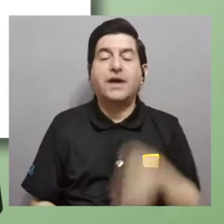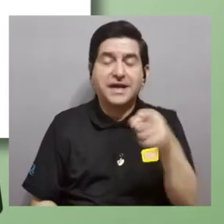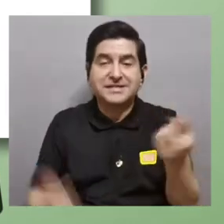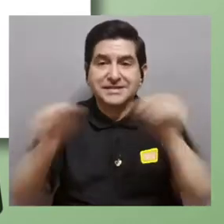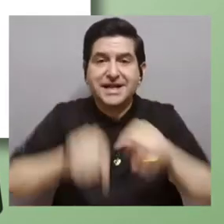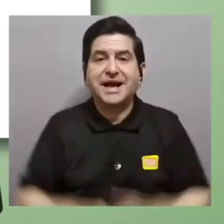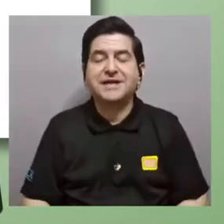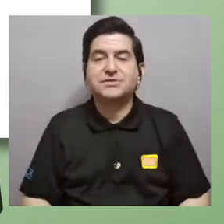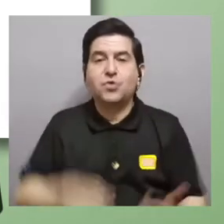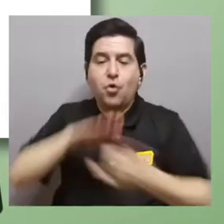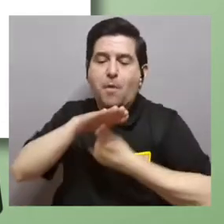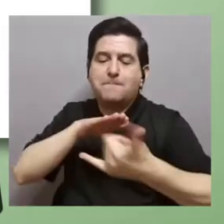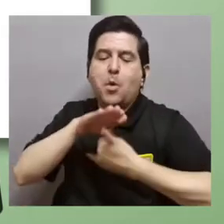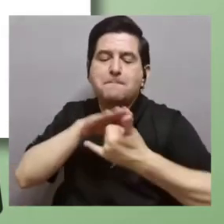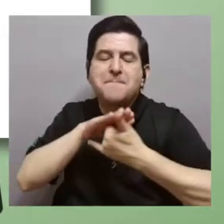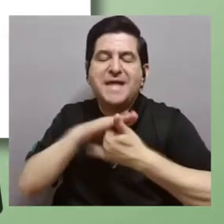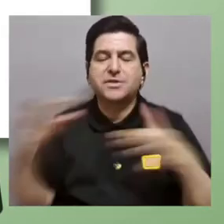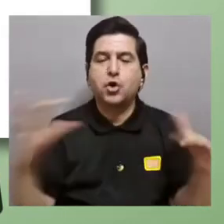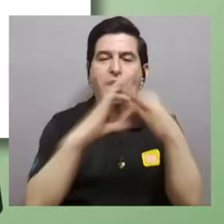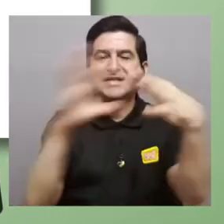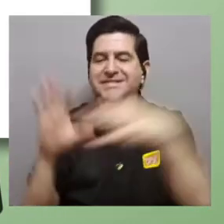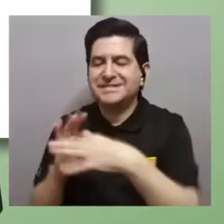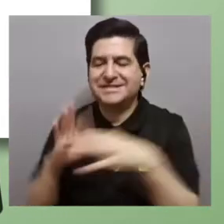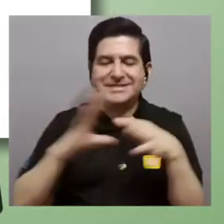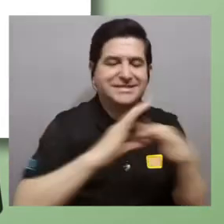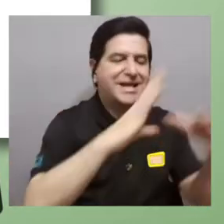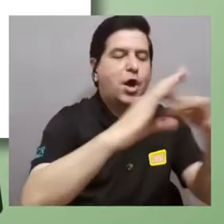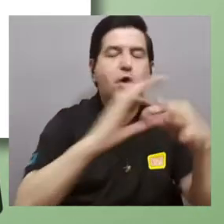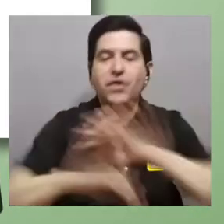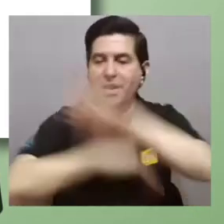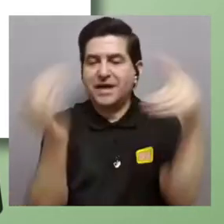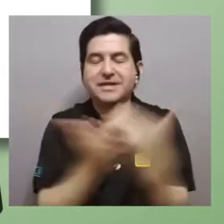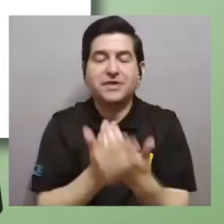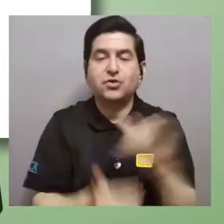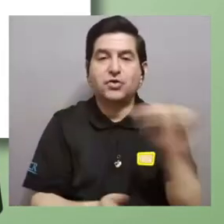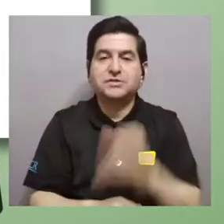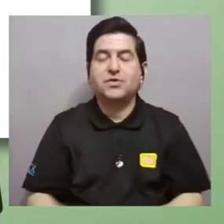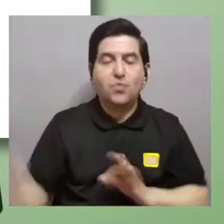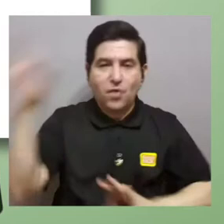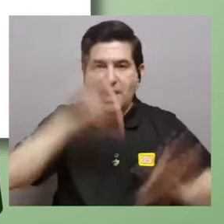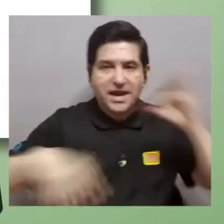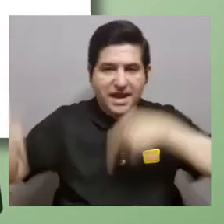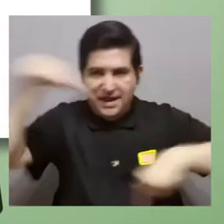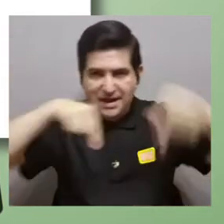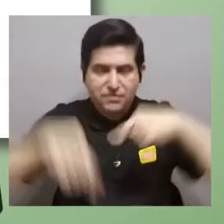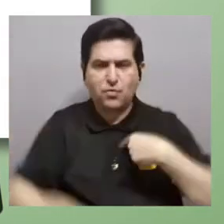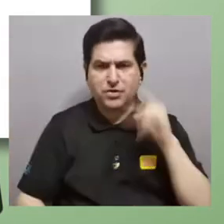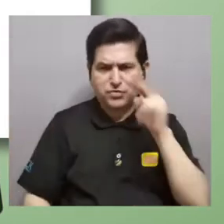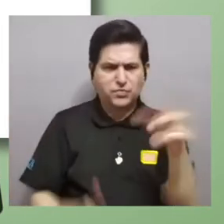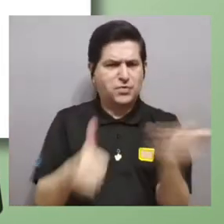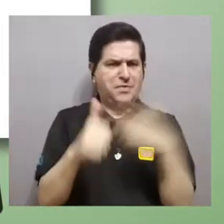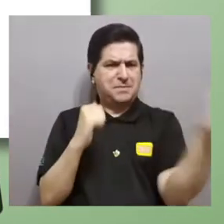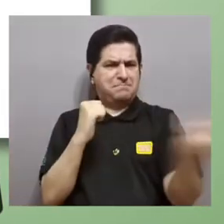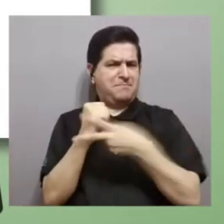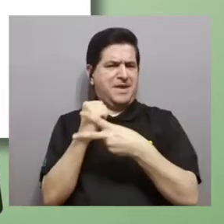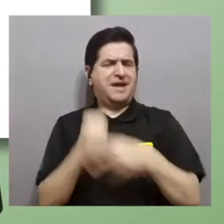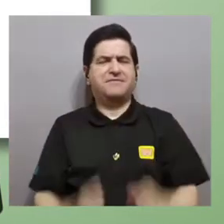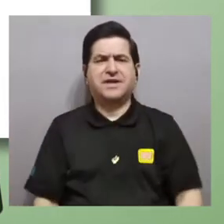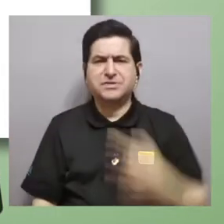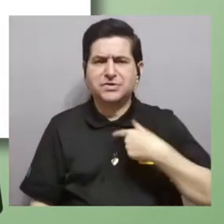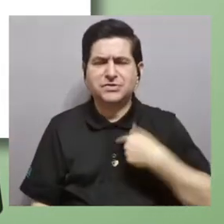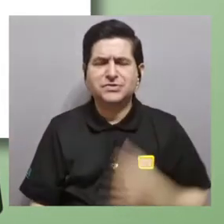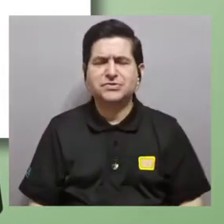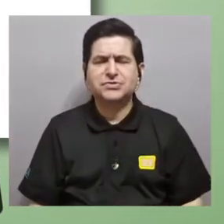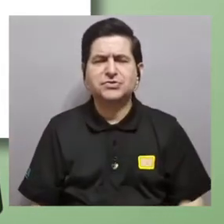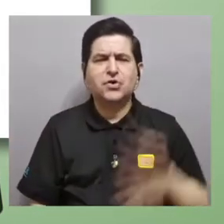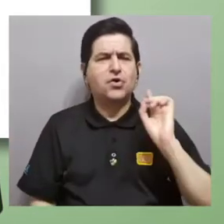líneas de metro, donde encontramos todas las posibles interconexiones que podemos encontrar en la físico-química. Para mí, cuando vi esto la primera